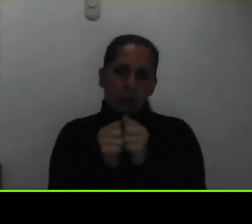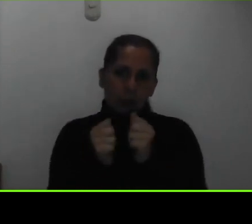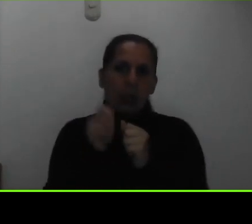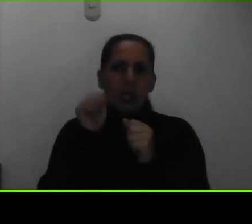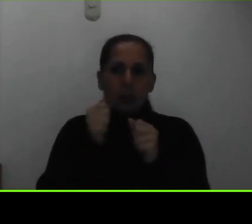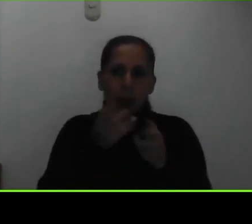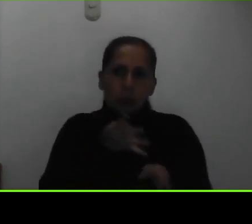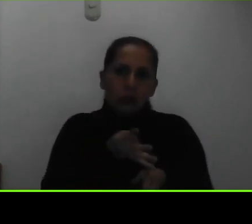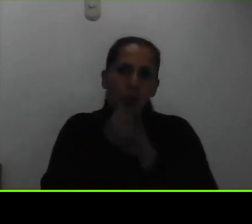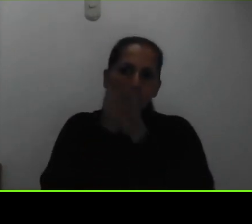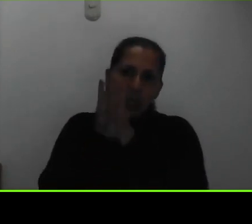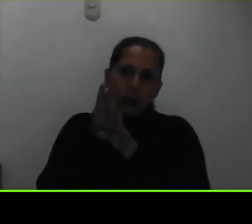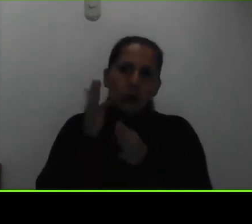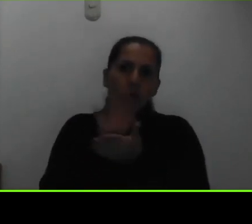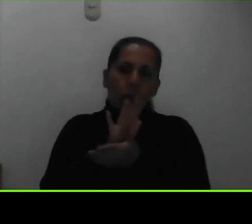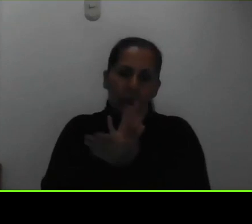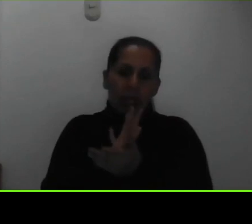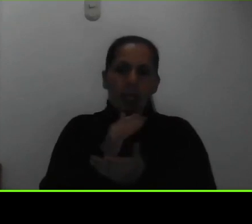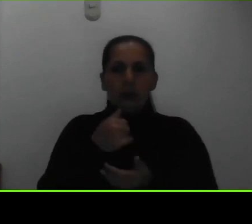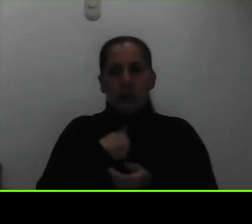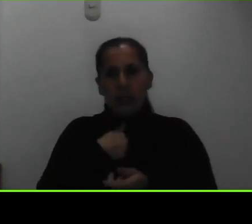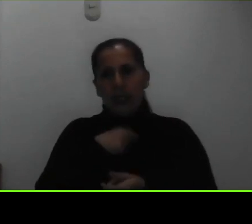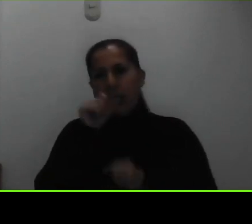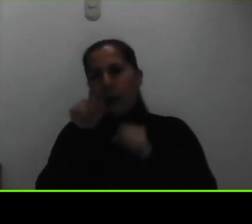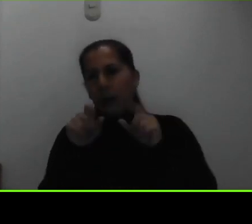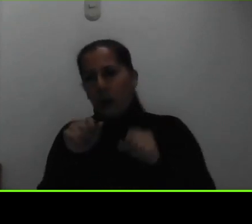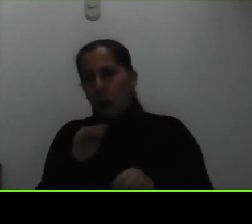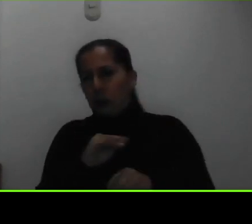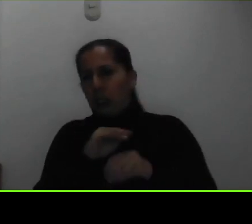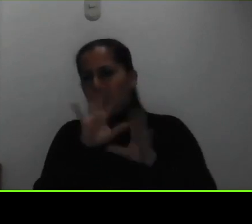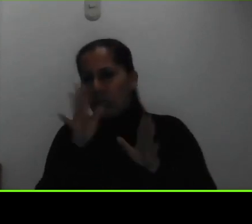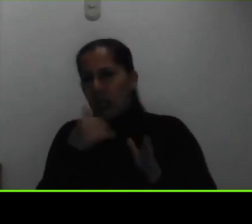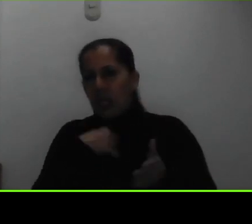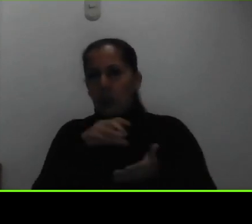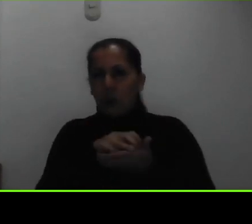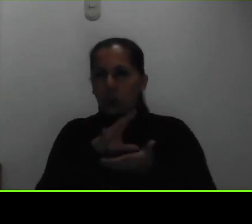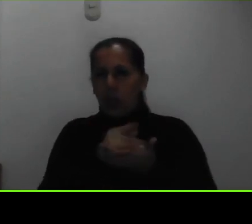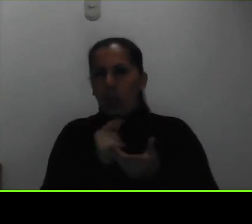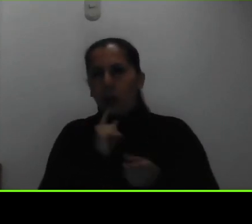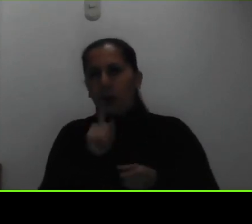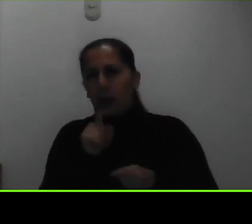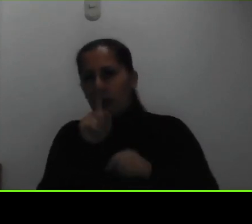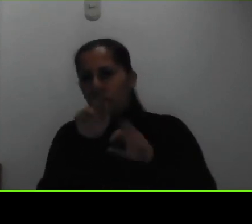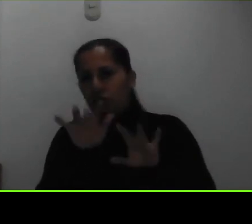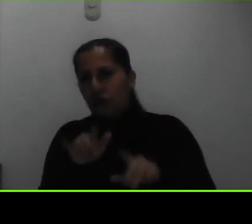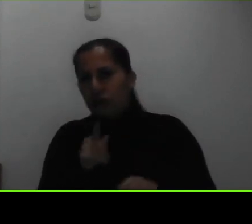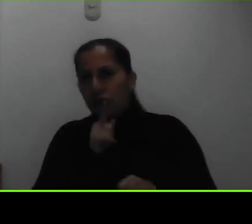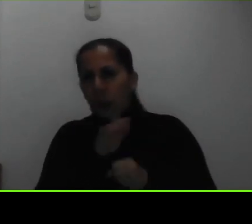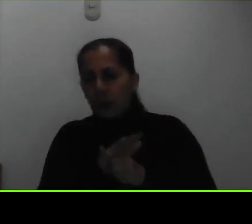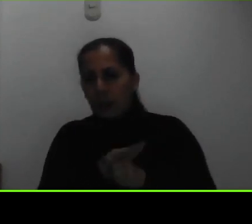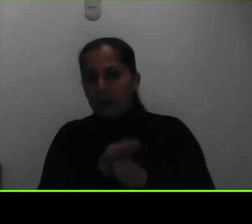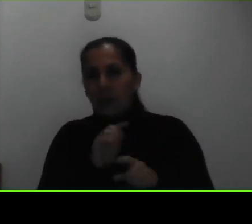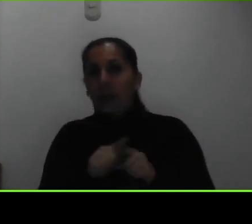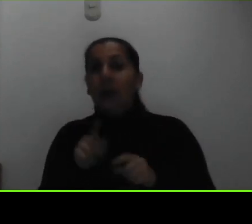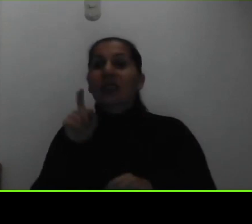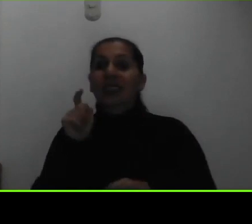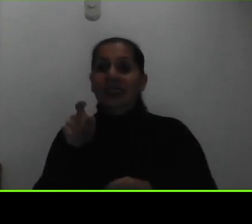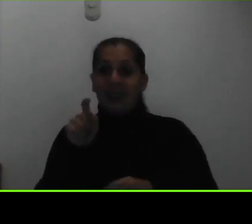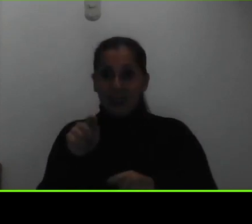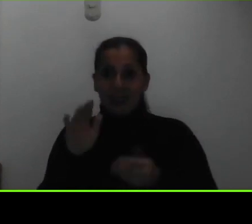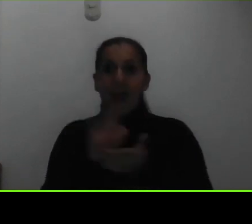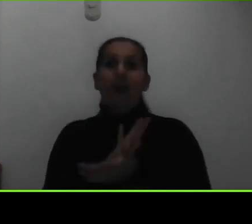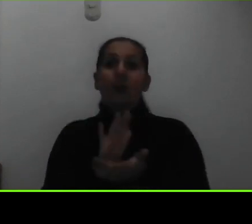documentos para que tengan claridad en las preguntas que les estamos haciendo en la información pero si requerimos que tengan los